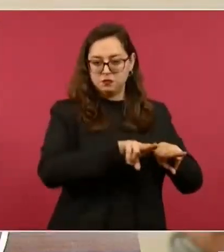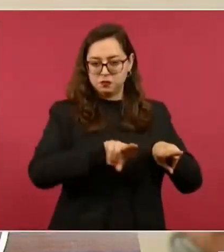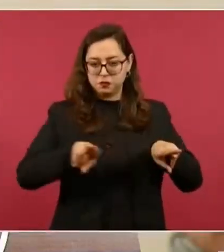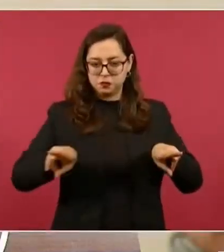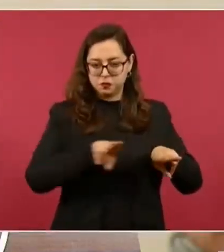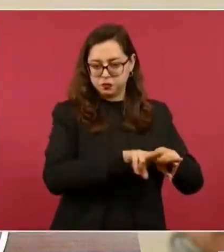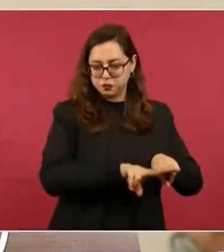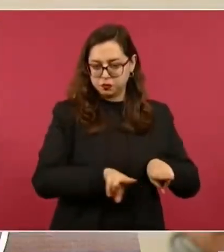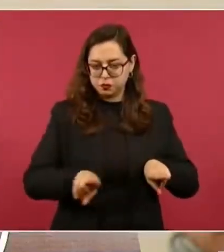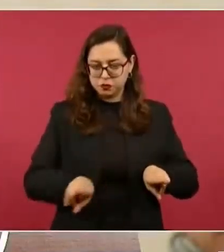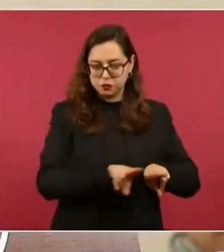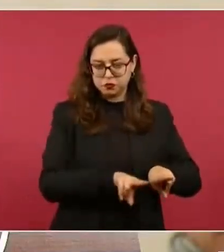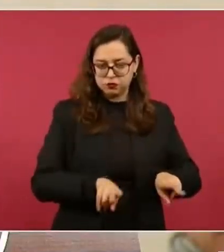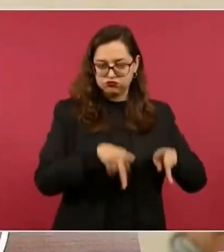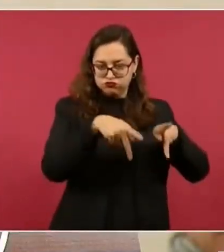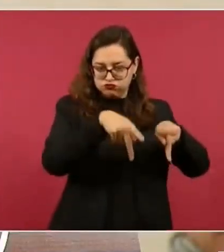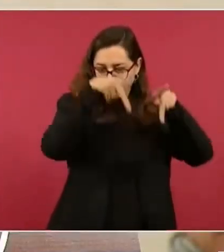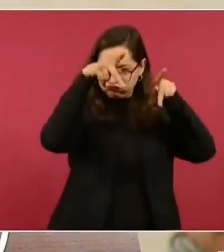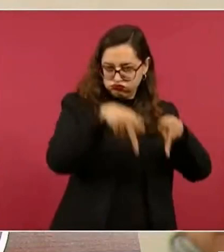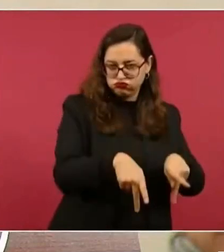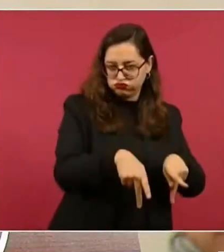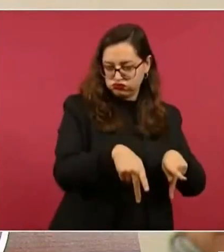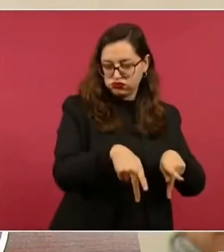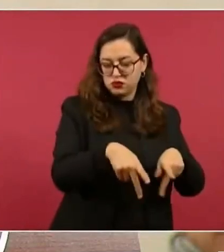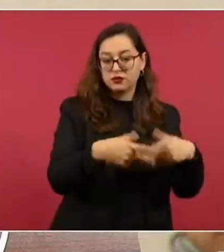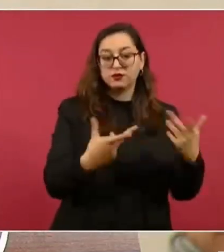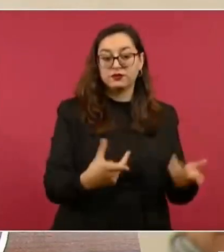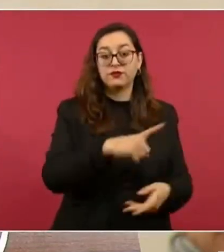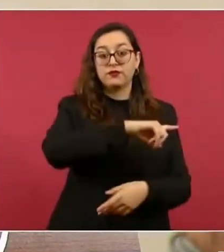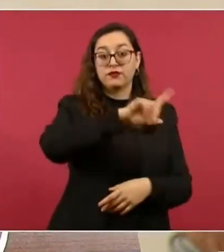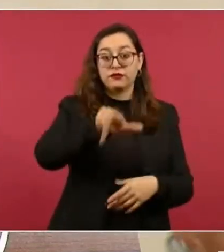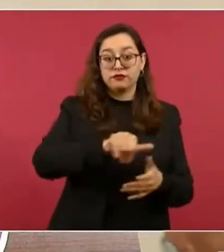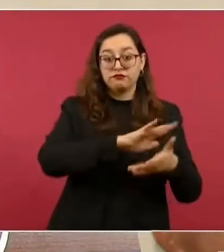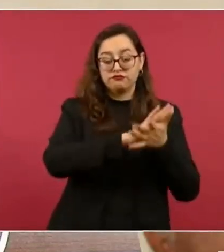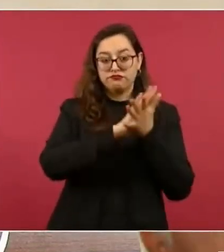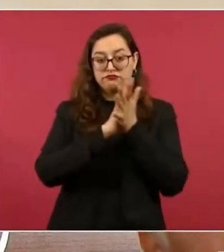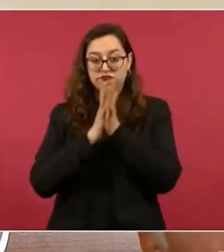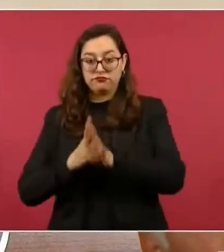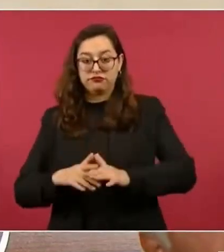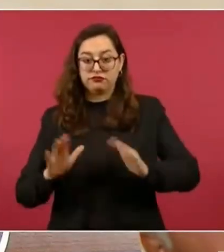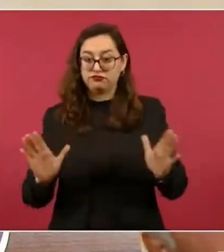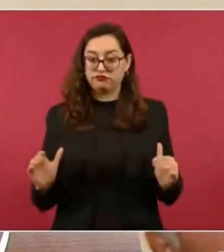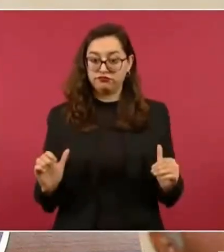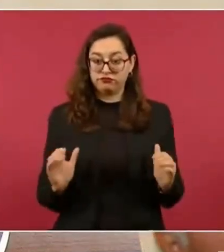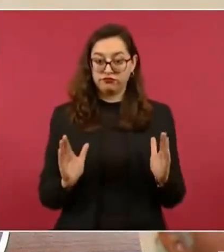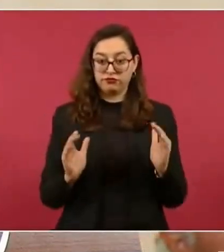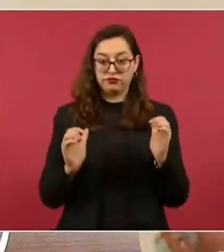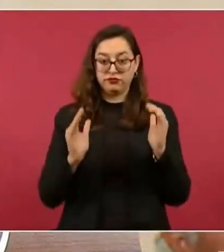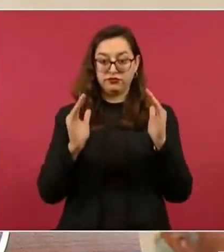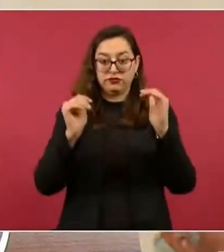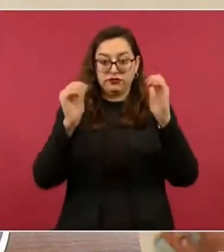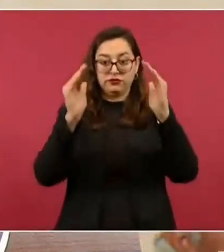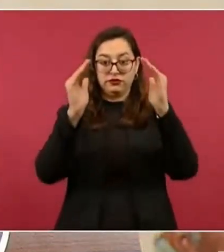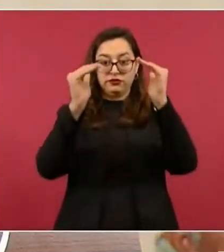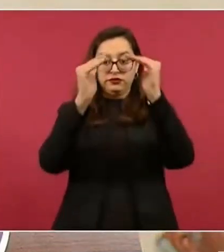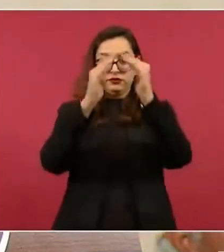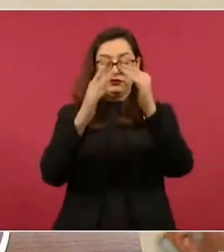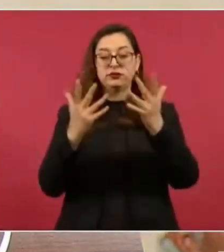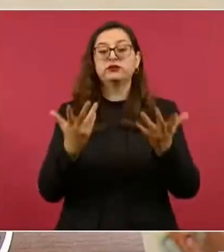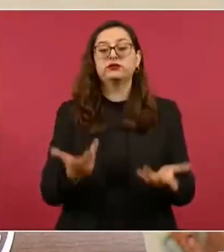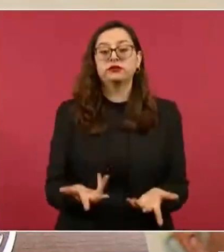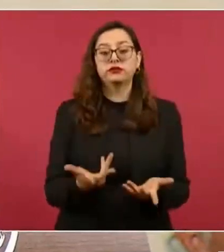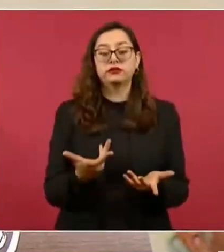y se convirtió en una gran pirámide conocida como el Templo de las Incripciones